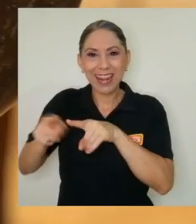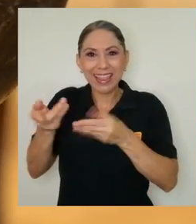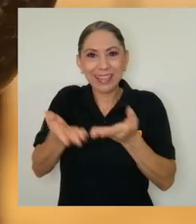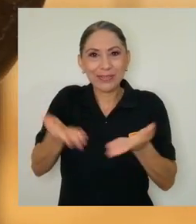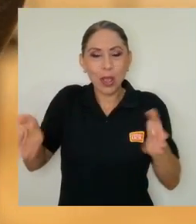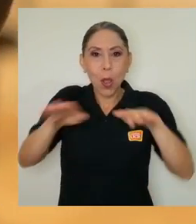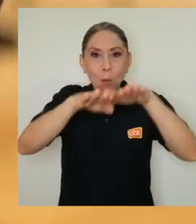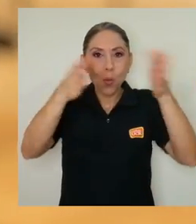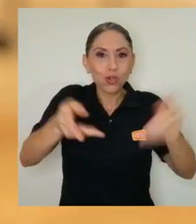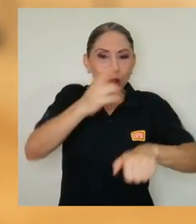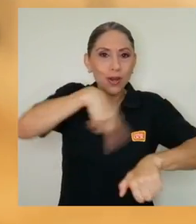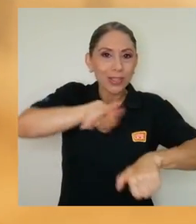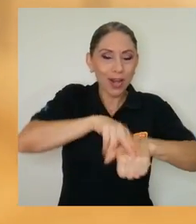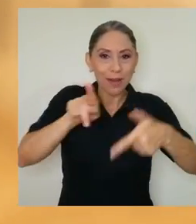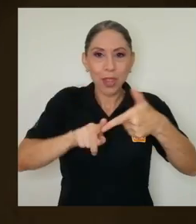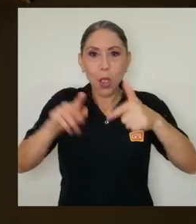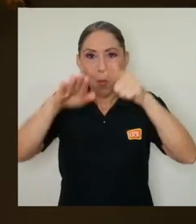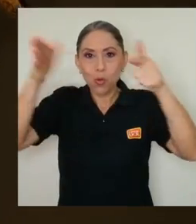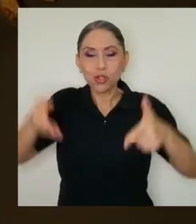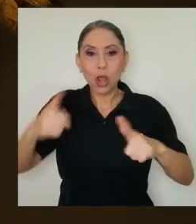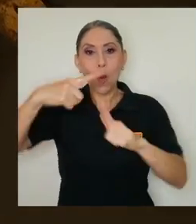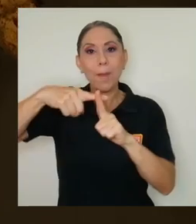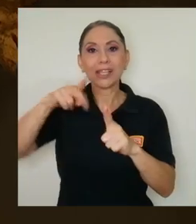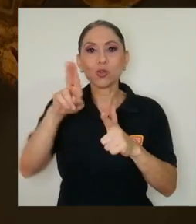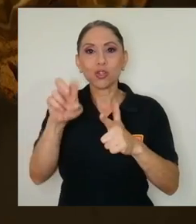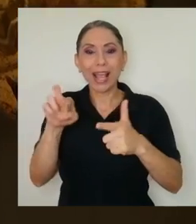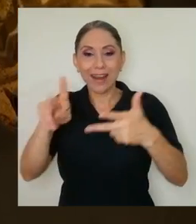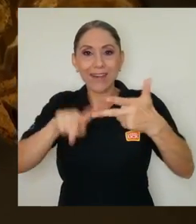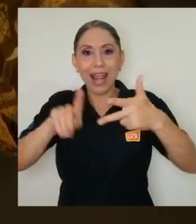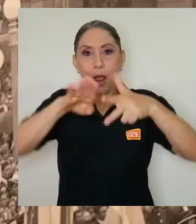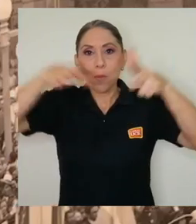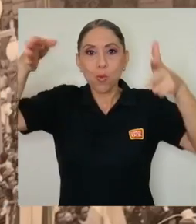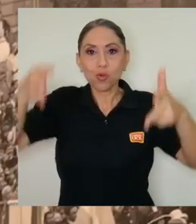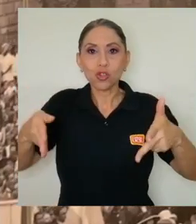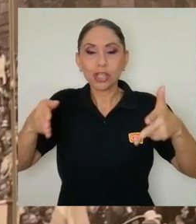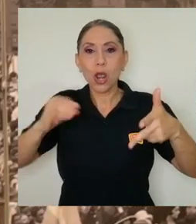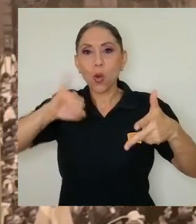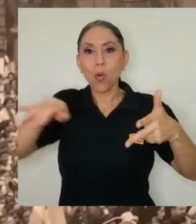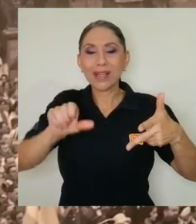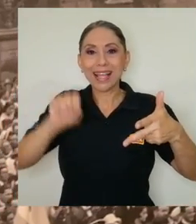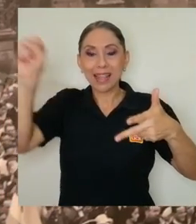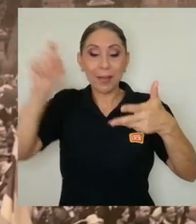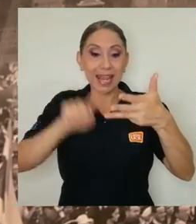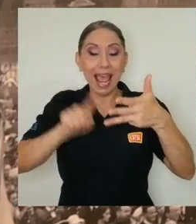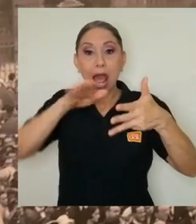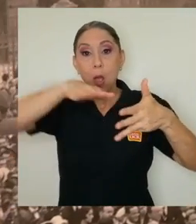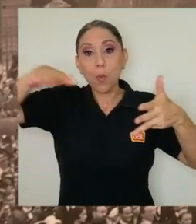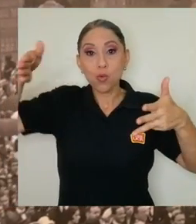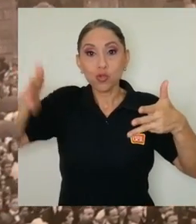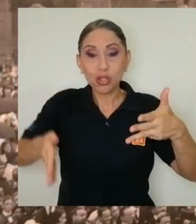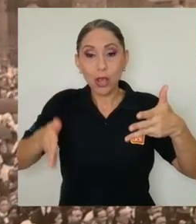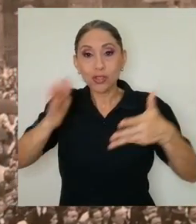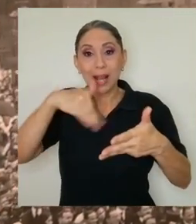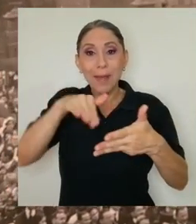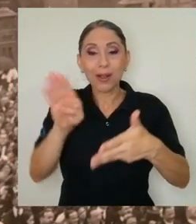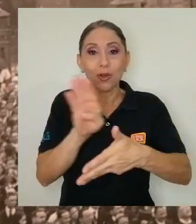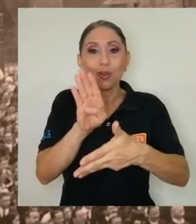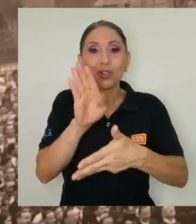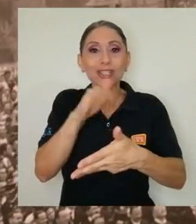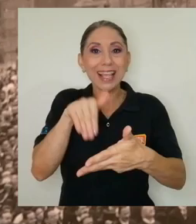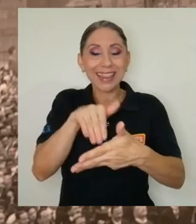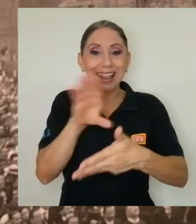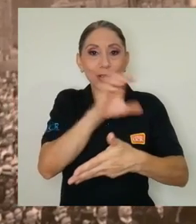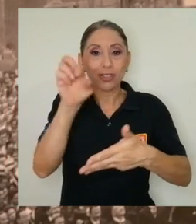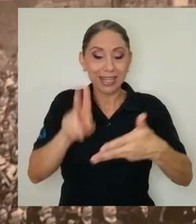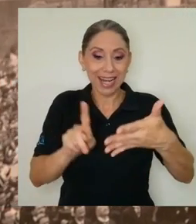del museo más ucr del museo juan santamaría de los museos del banco central de costa rica y del